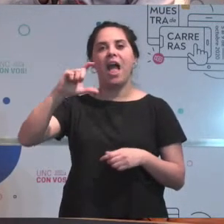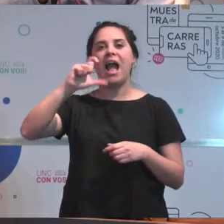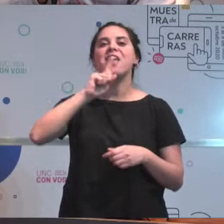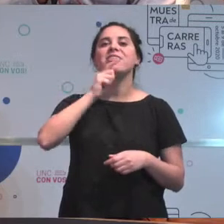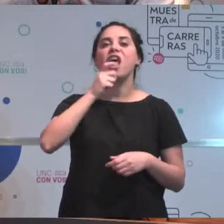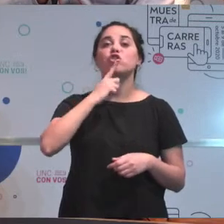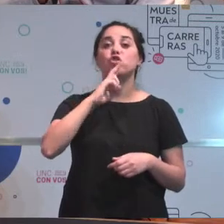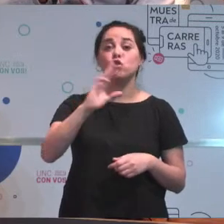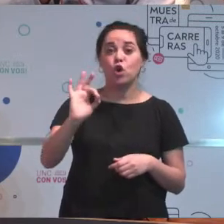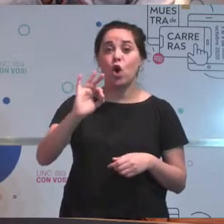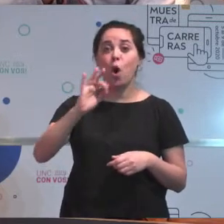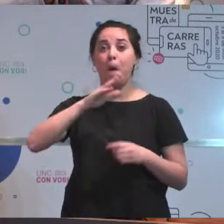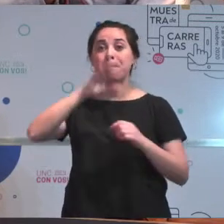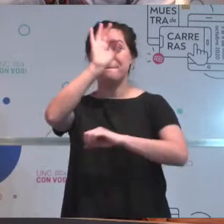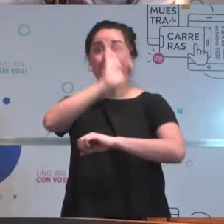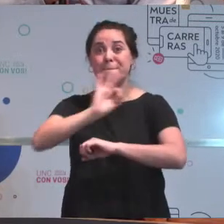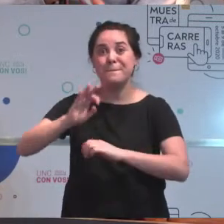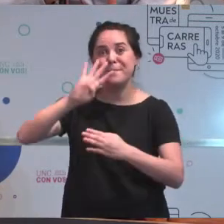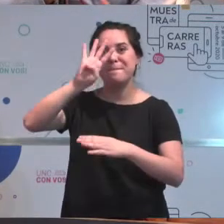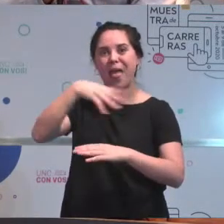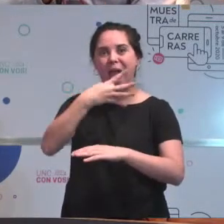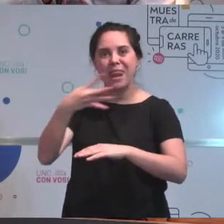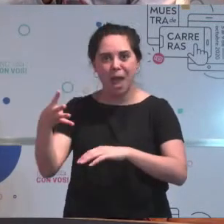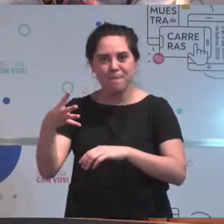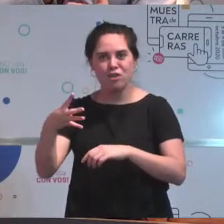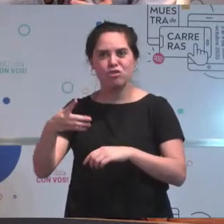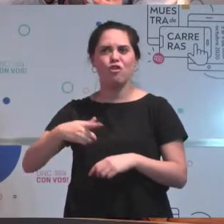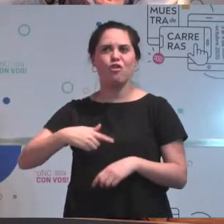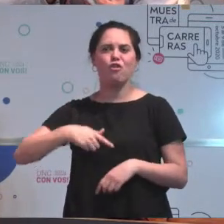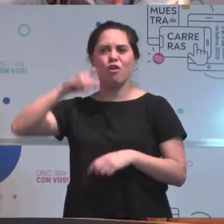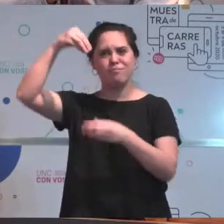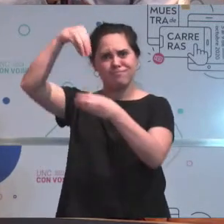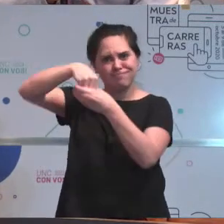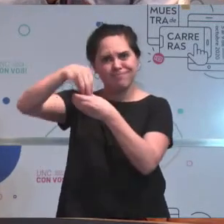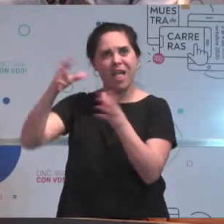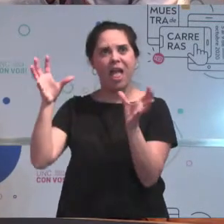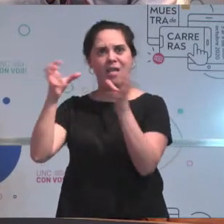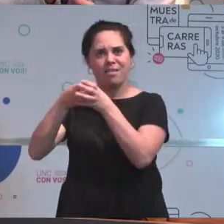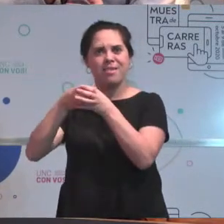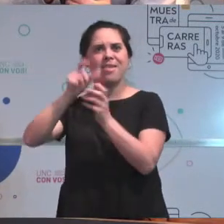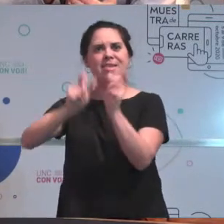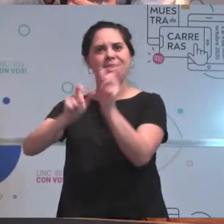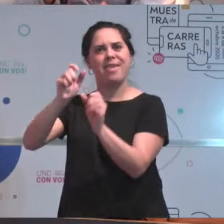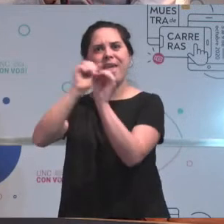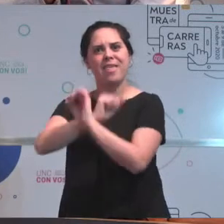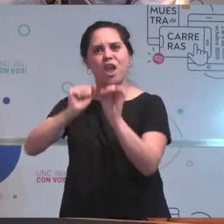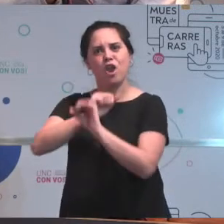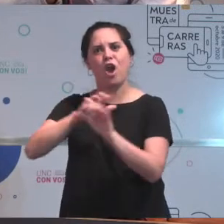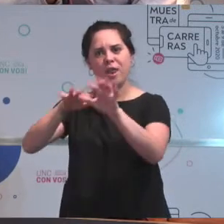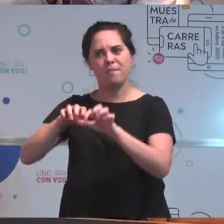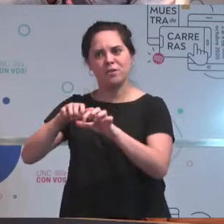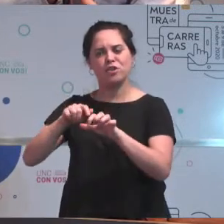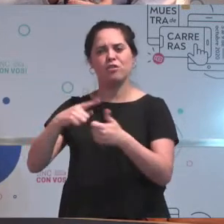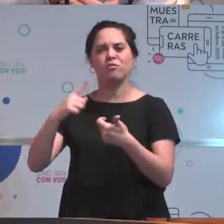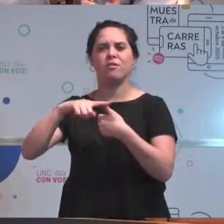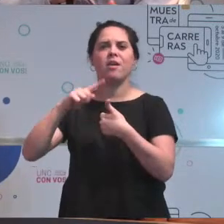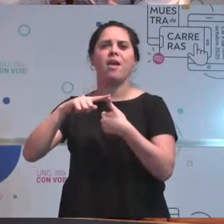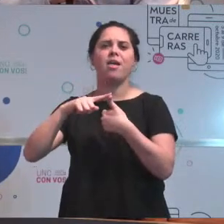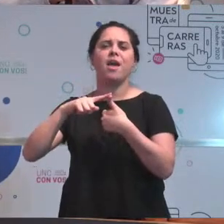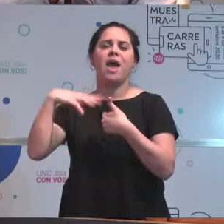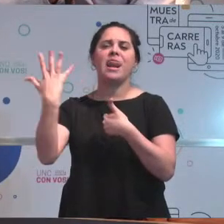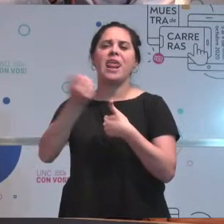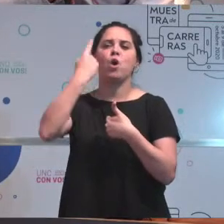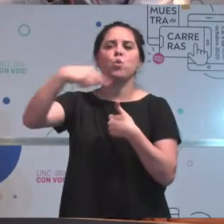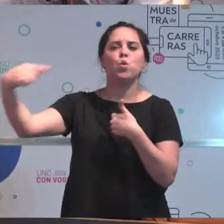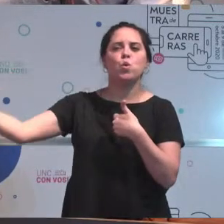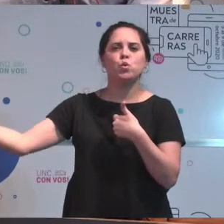Catastro a nivel provincial. Hay ingenieros agrimensores que trabajan en la administración de recursos hídricos, en minería, en la Secretaría de